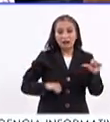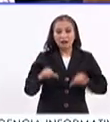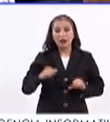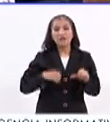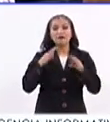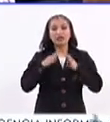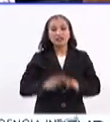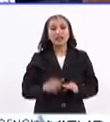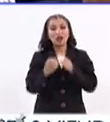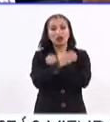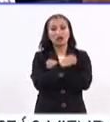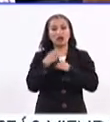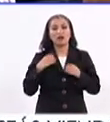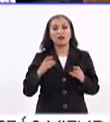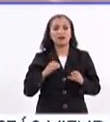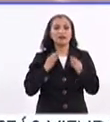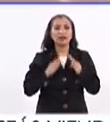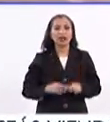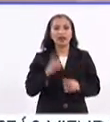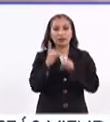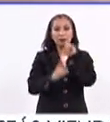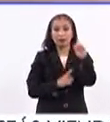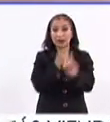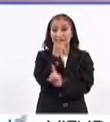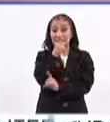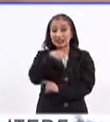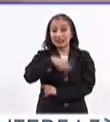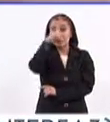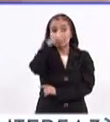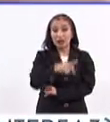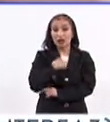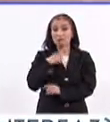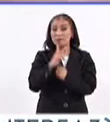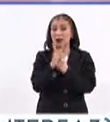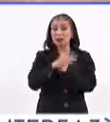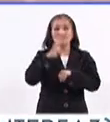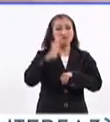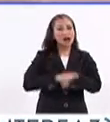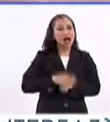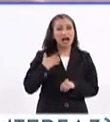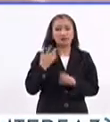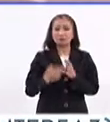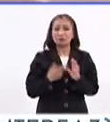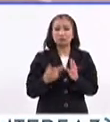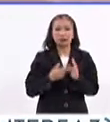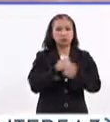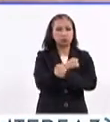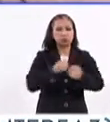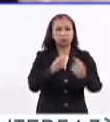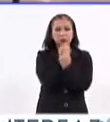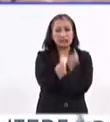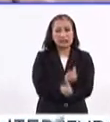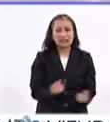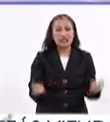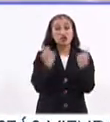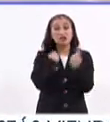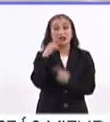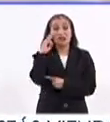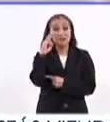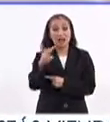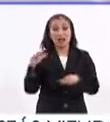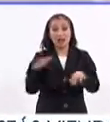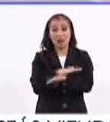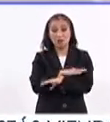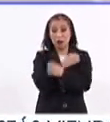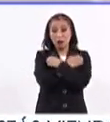la educación física y el deporte. Señaló que México es el país con mayor índice de obesidad infantil y afirmó que la